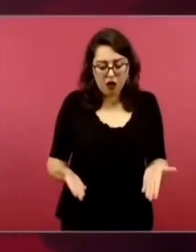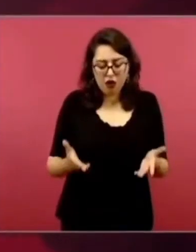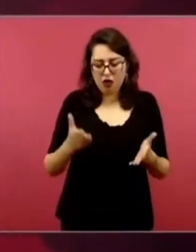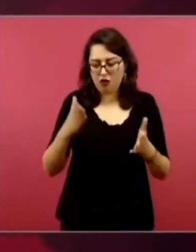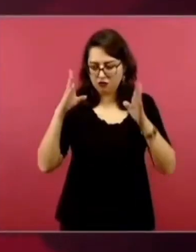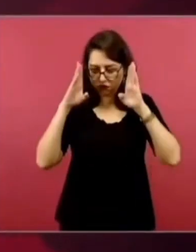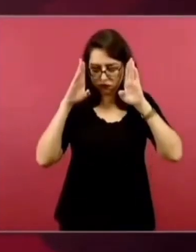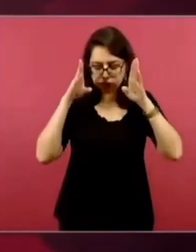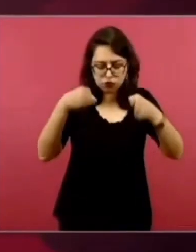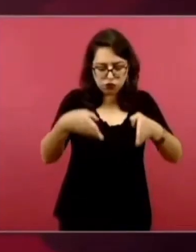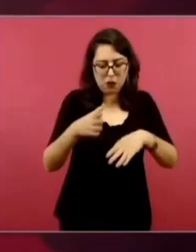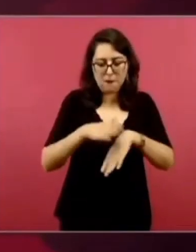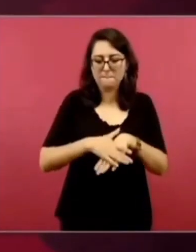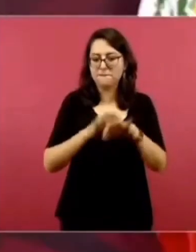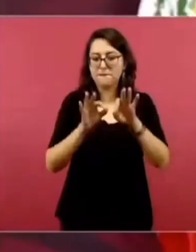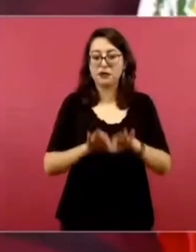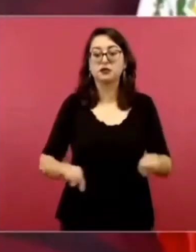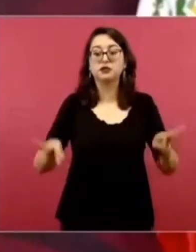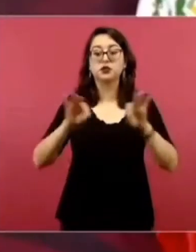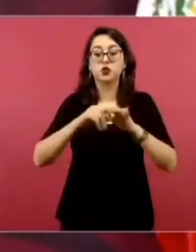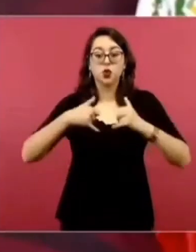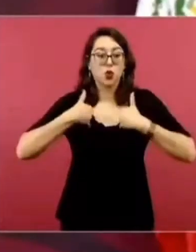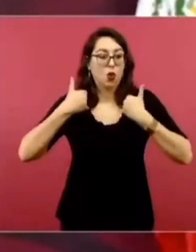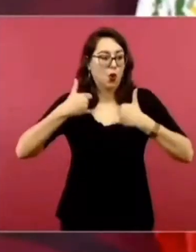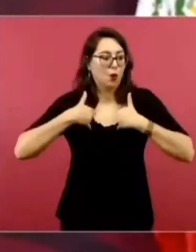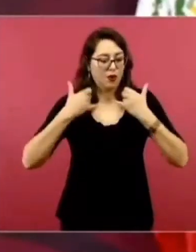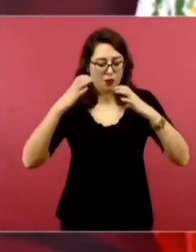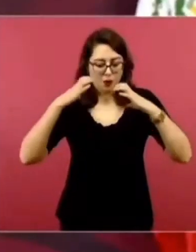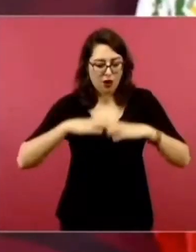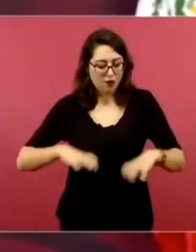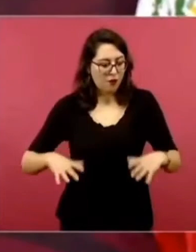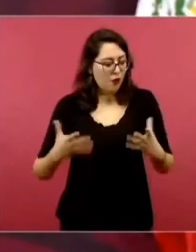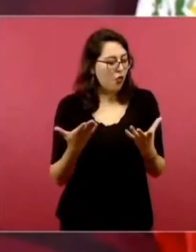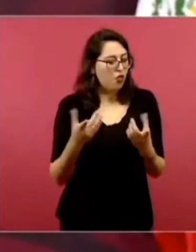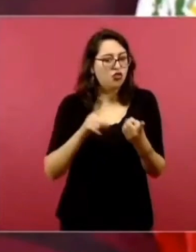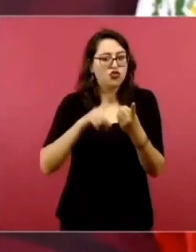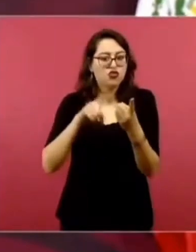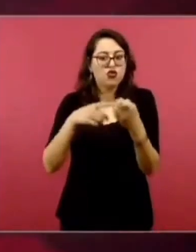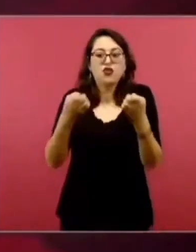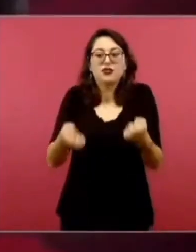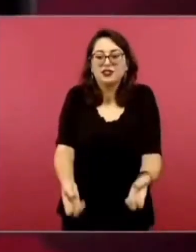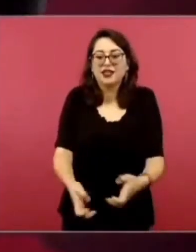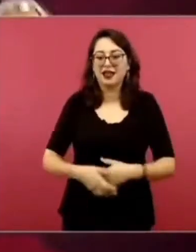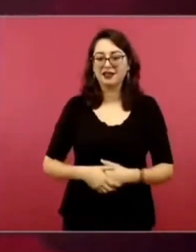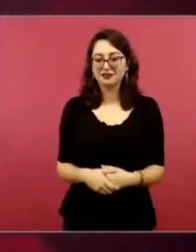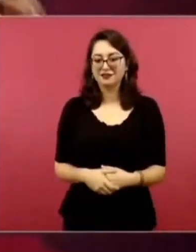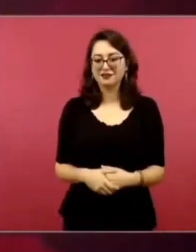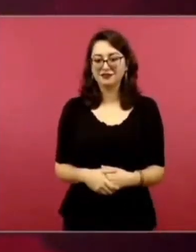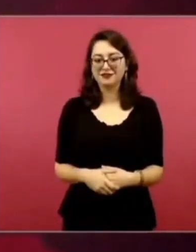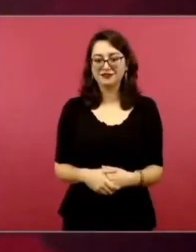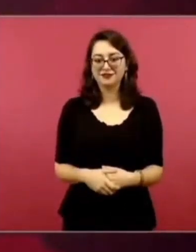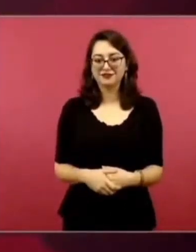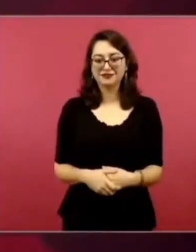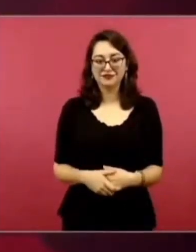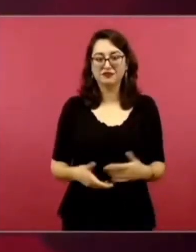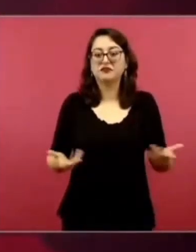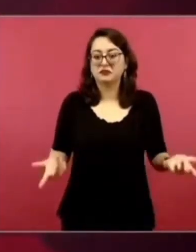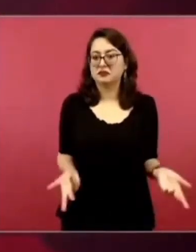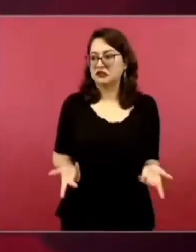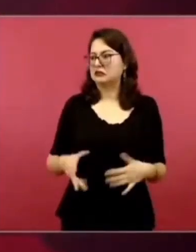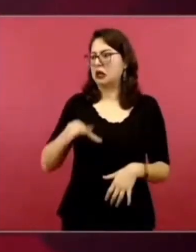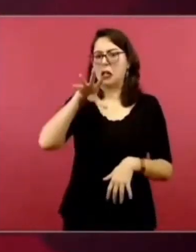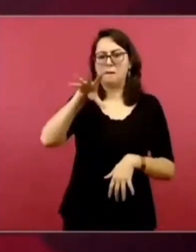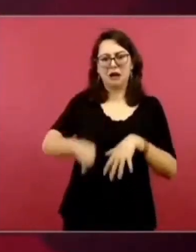es saber dónde están los jóvenes. Porque podemos llenar las cárceles